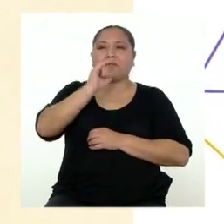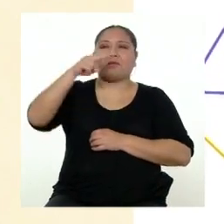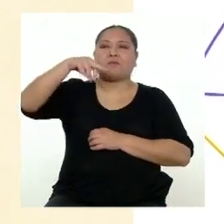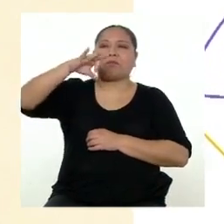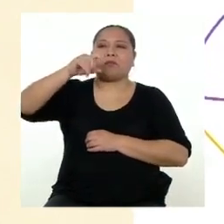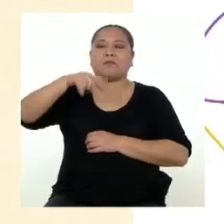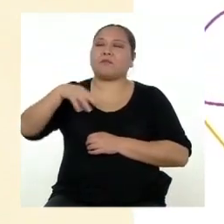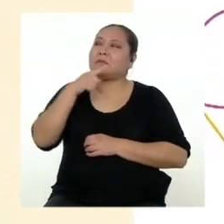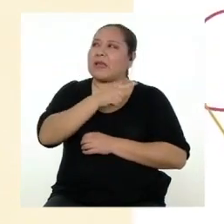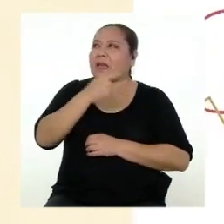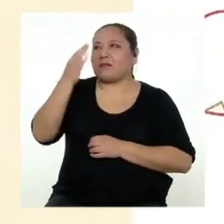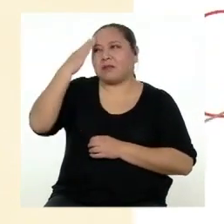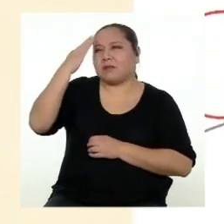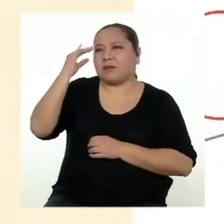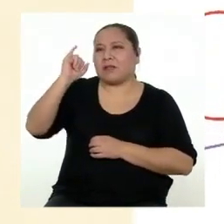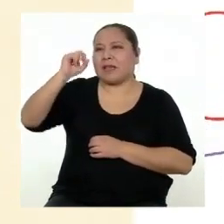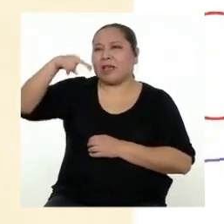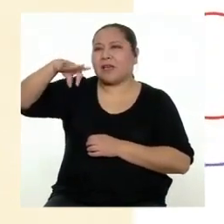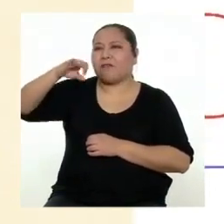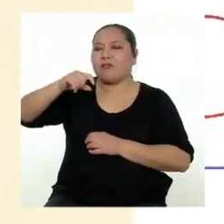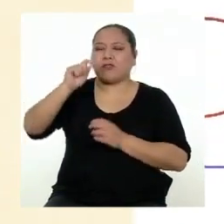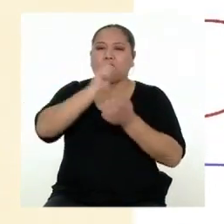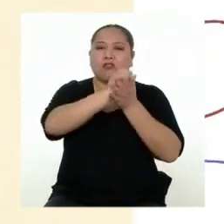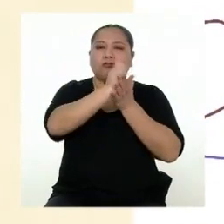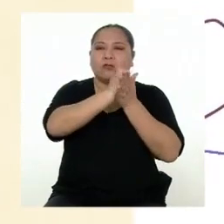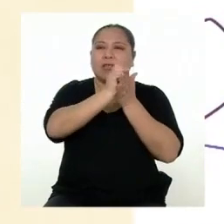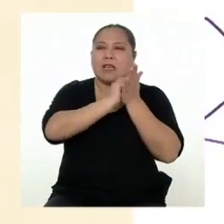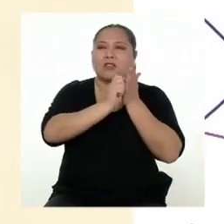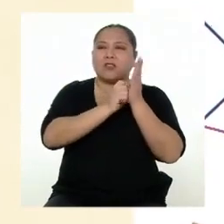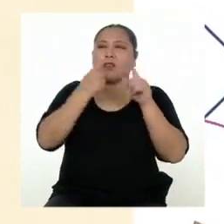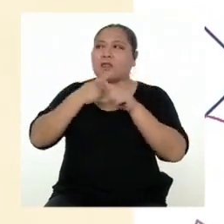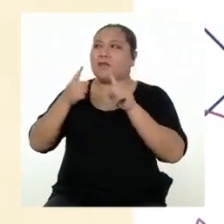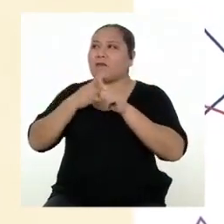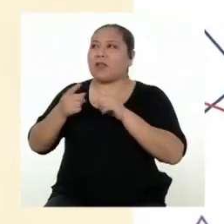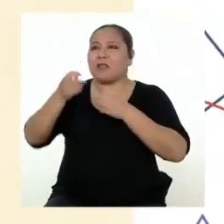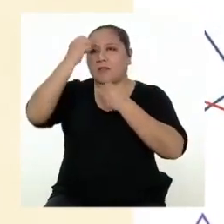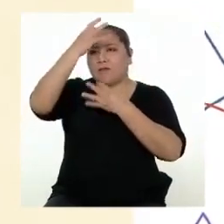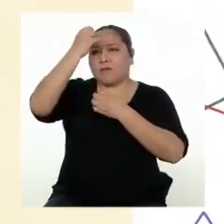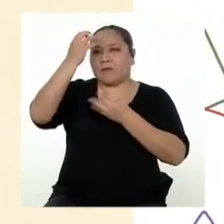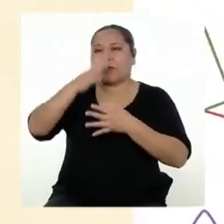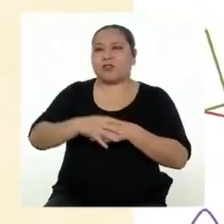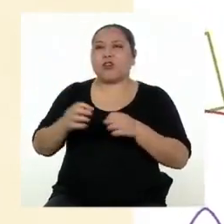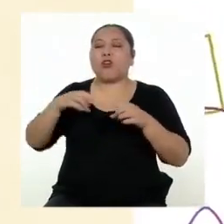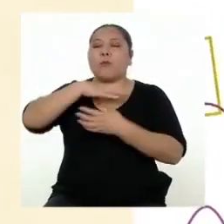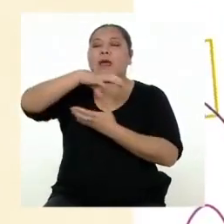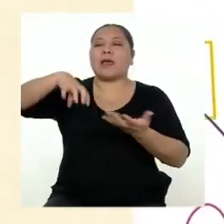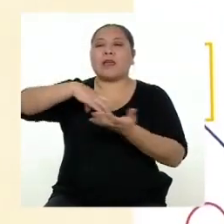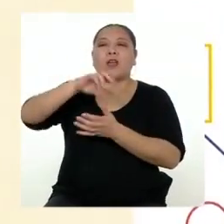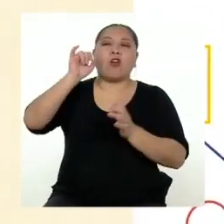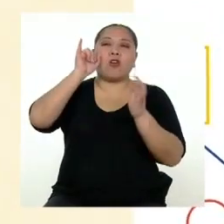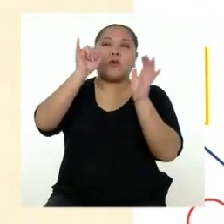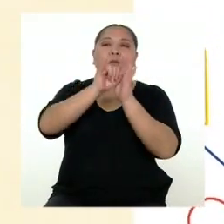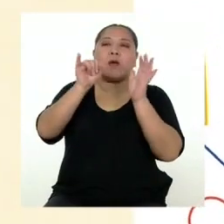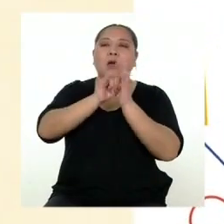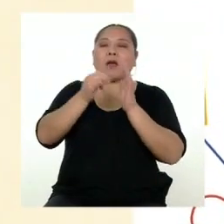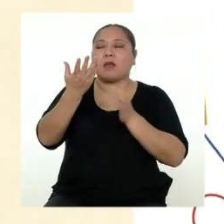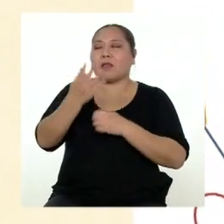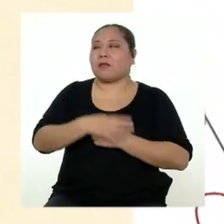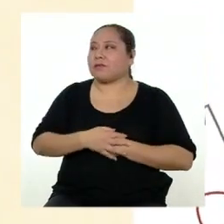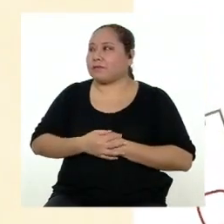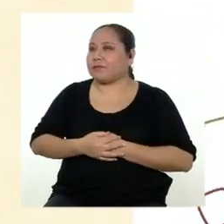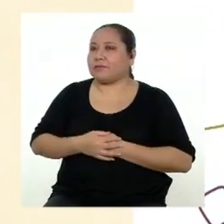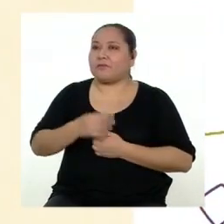Podemos deducir que es una infografía porque son textos que nos presentan diferente información, combinando imágenes, texto y recursos